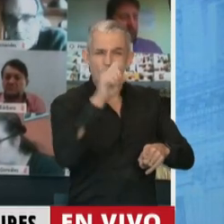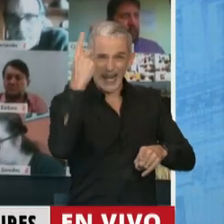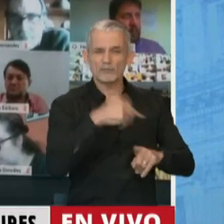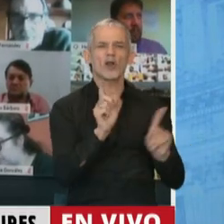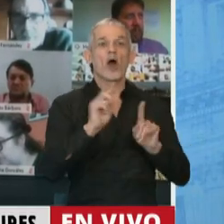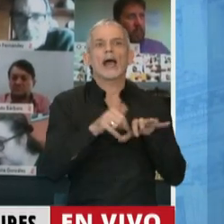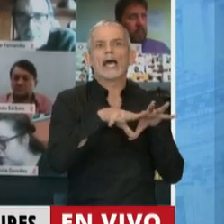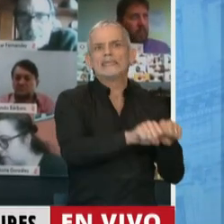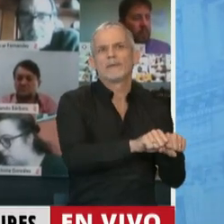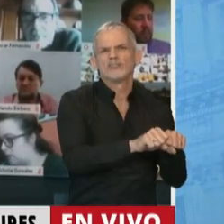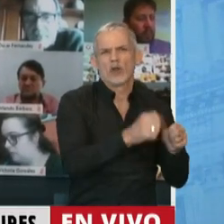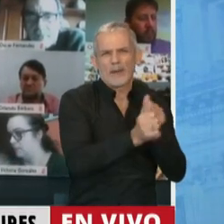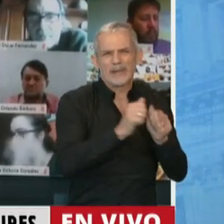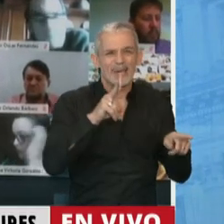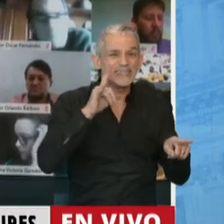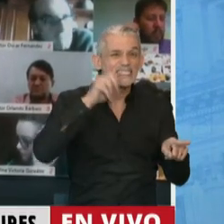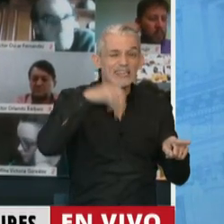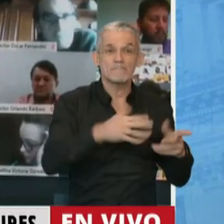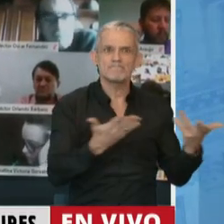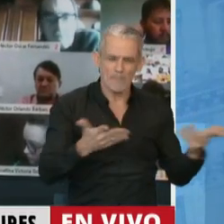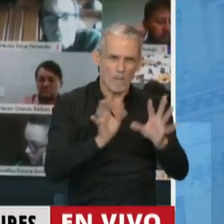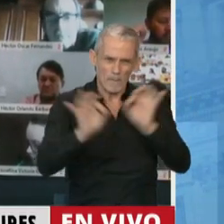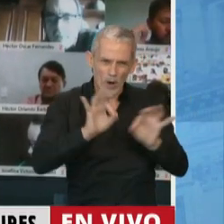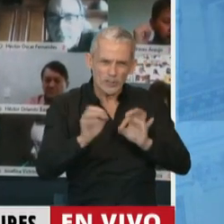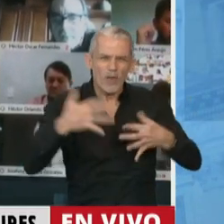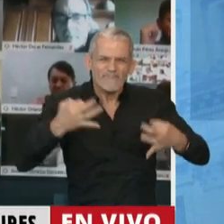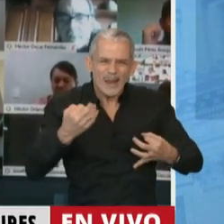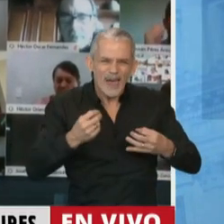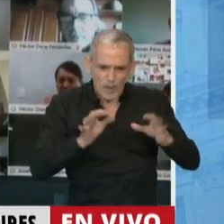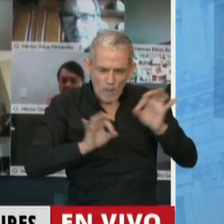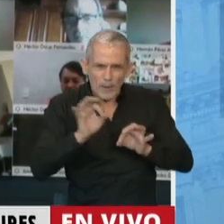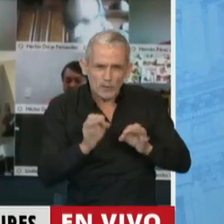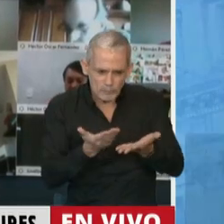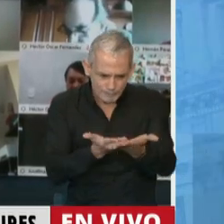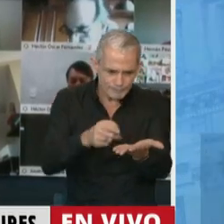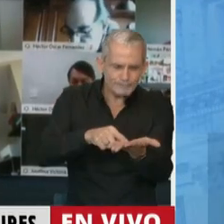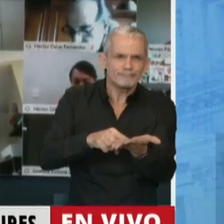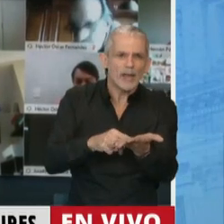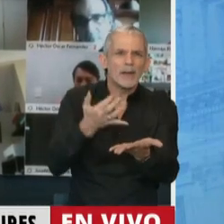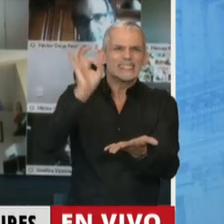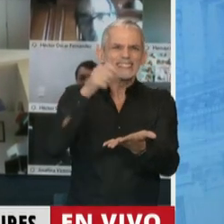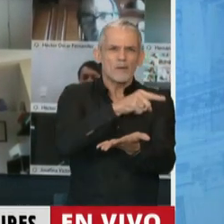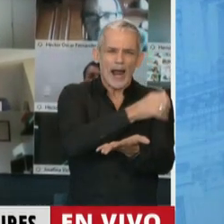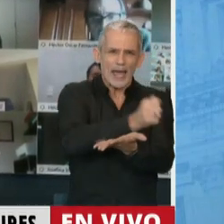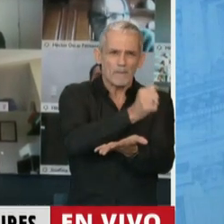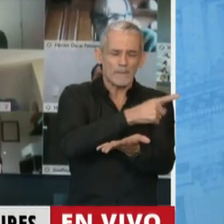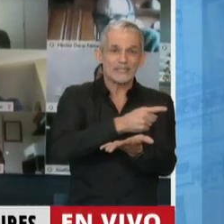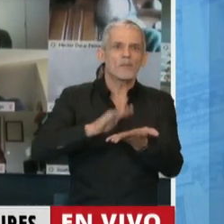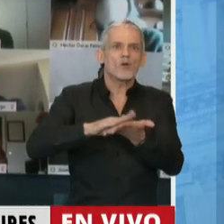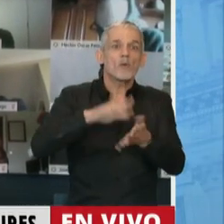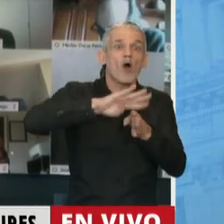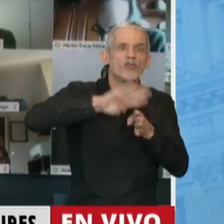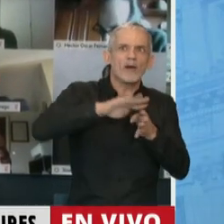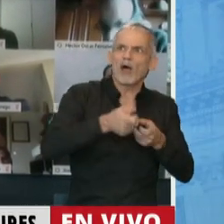intervención. El único proyecto que habla de verdaderamente evitar que sea un rescate de la empresa para enchufarle nuevos pasivos